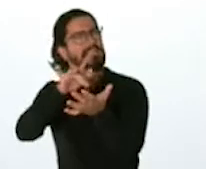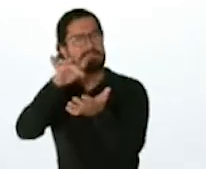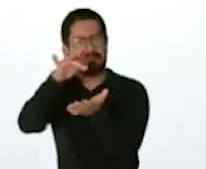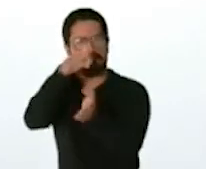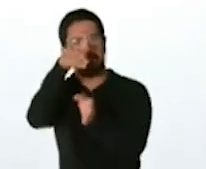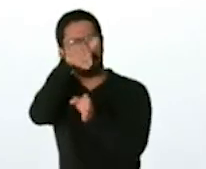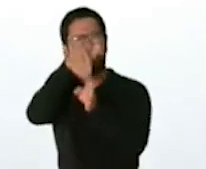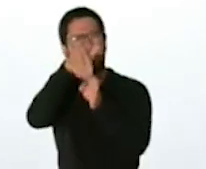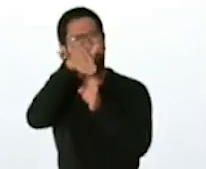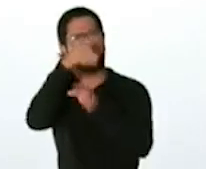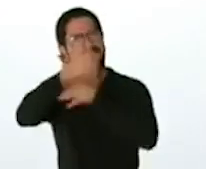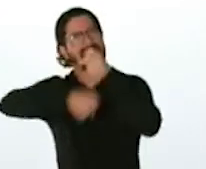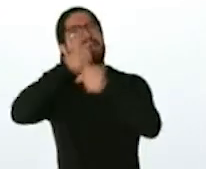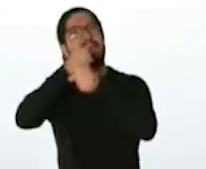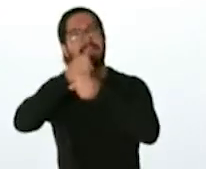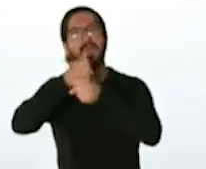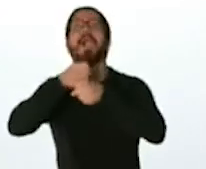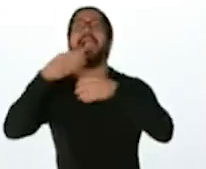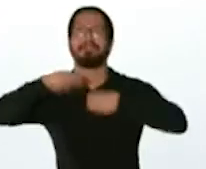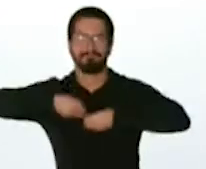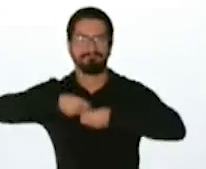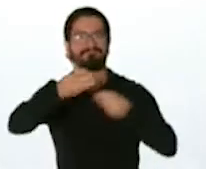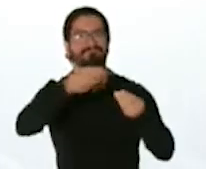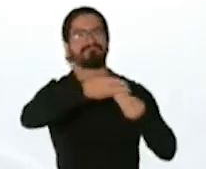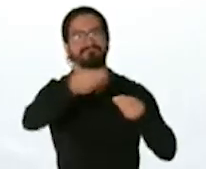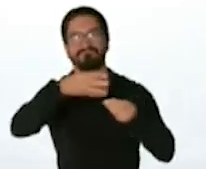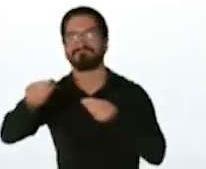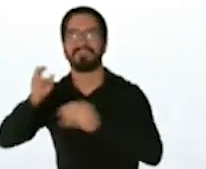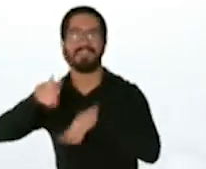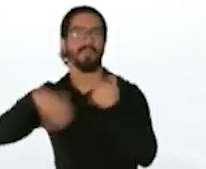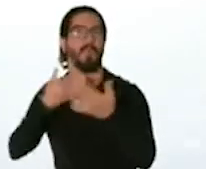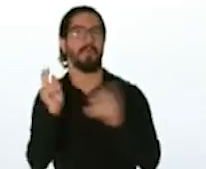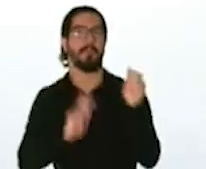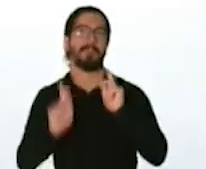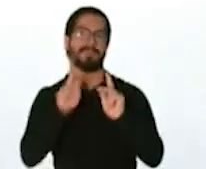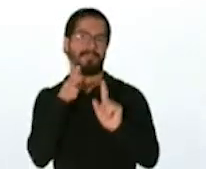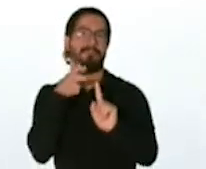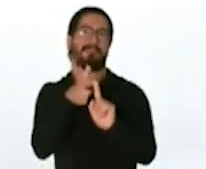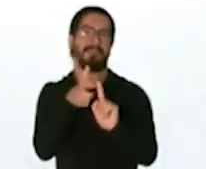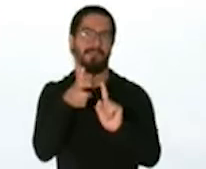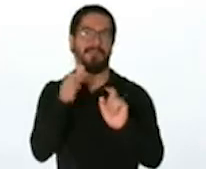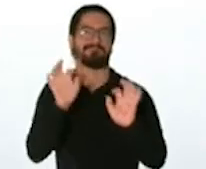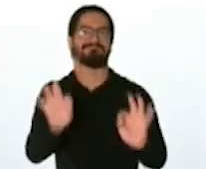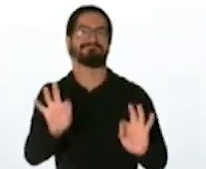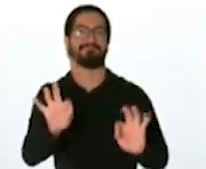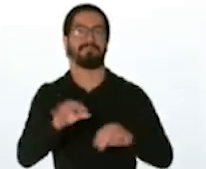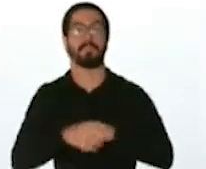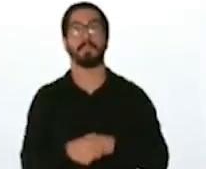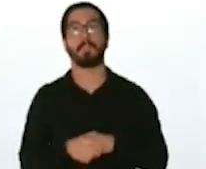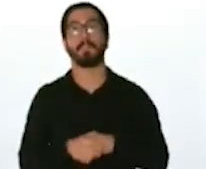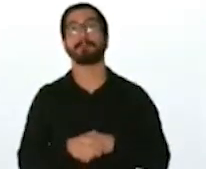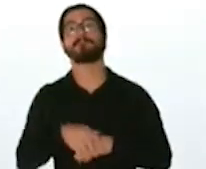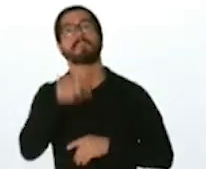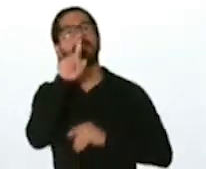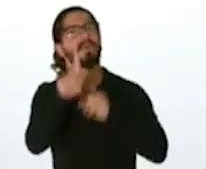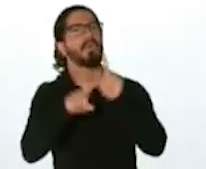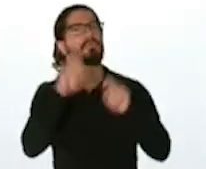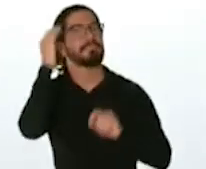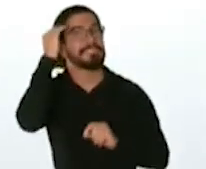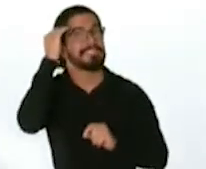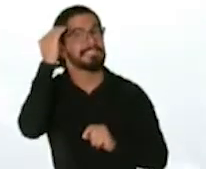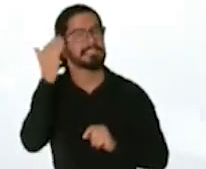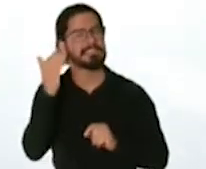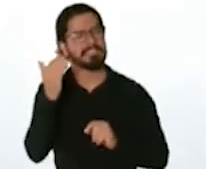en los centros de vacunación usuales para toda la población le pregunto porque el colegio sé que también